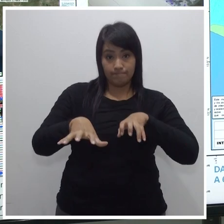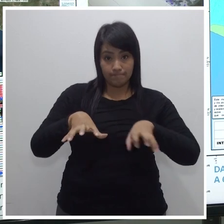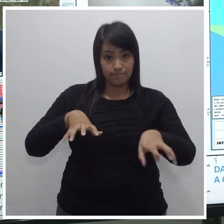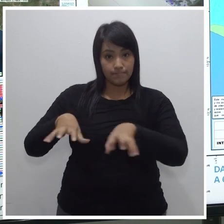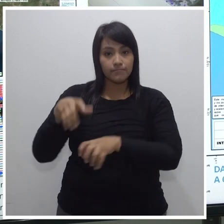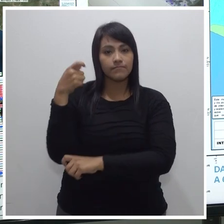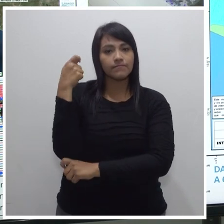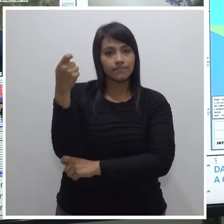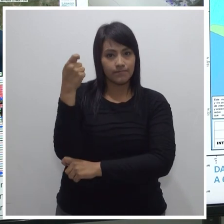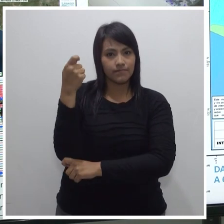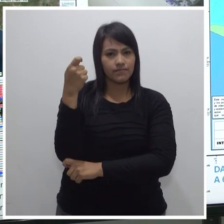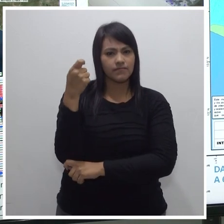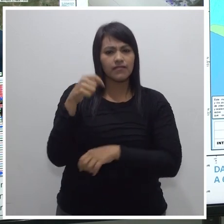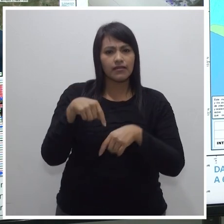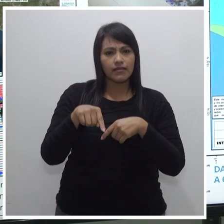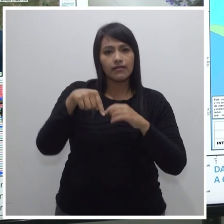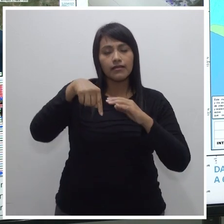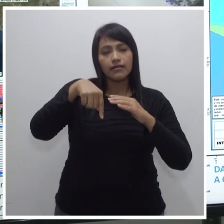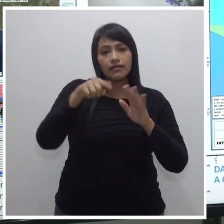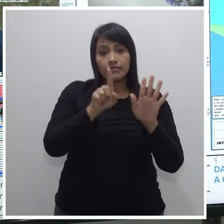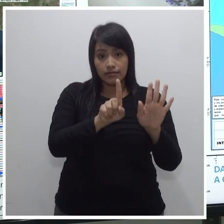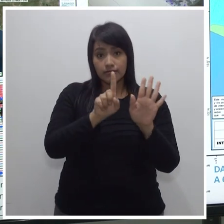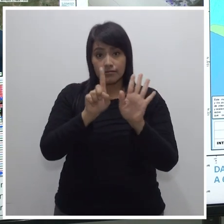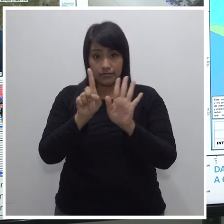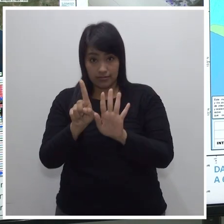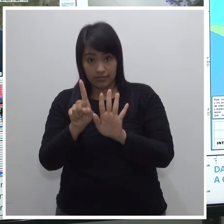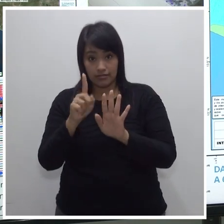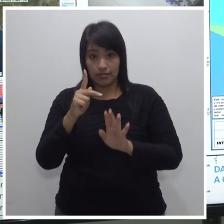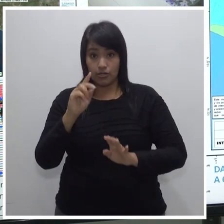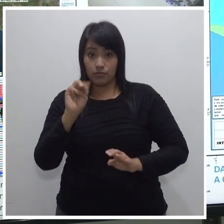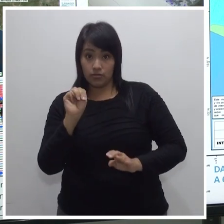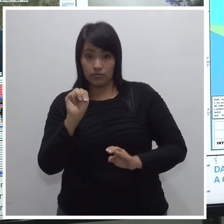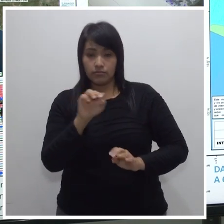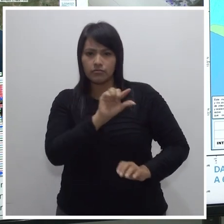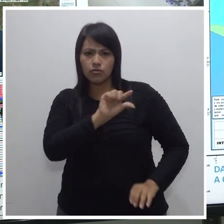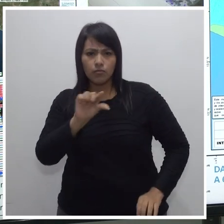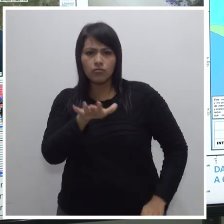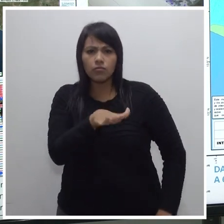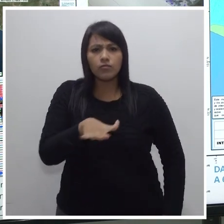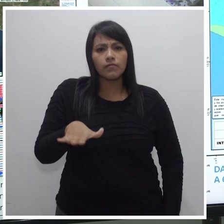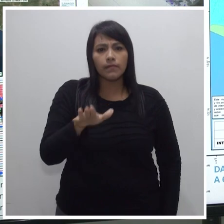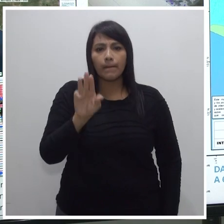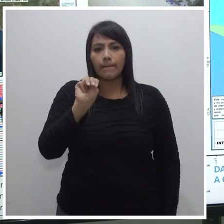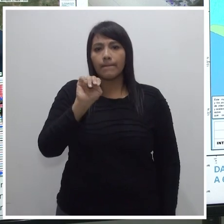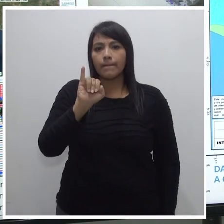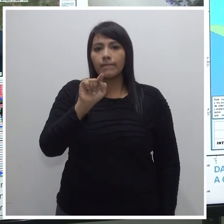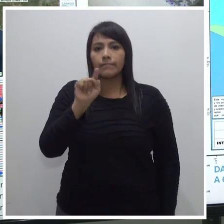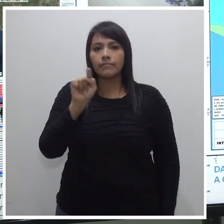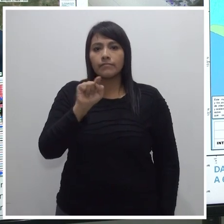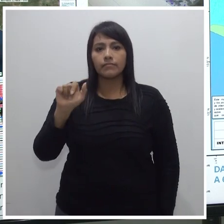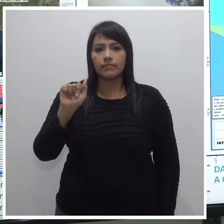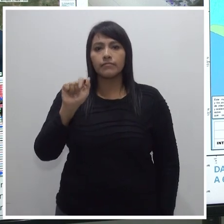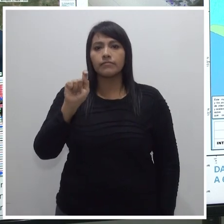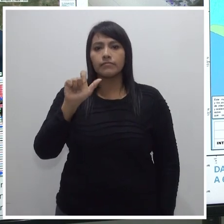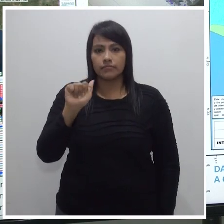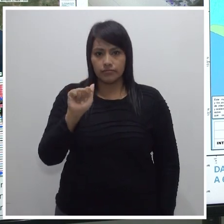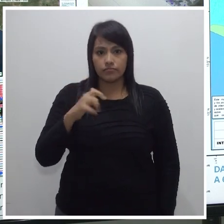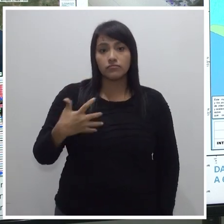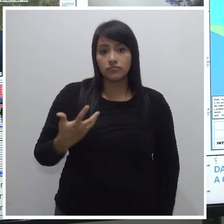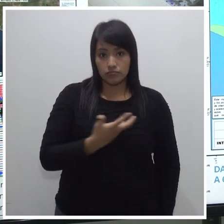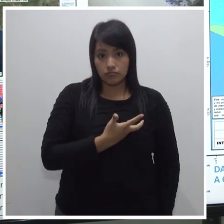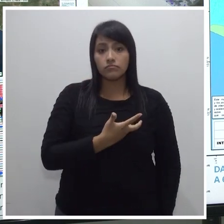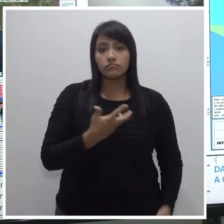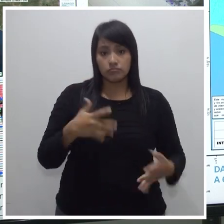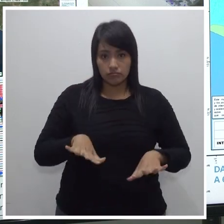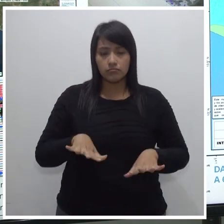a 66 kilómetros de Misata. Nosotros desde acá tenemos ya el